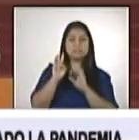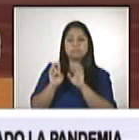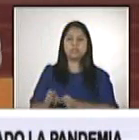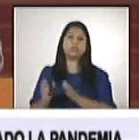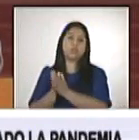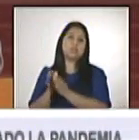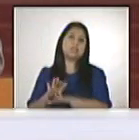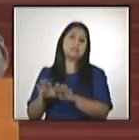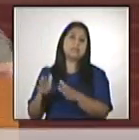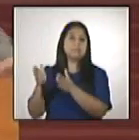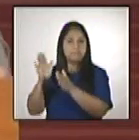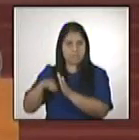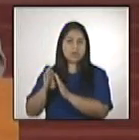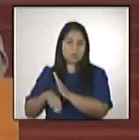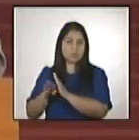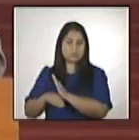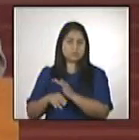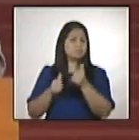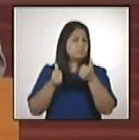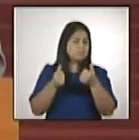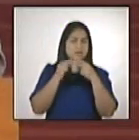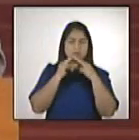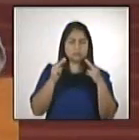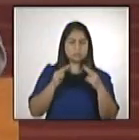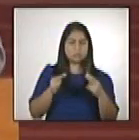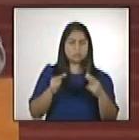Son buenas noticias a pesar de todo.